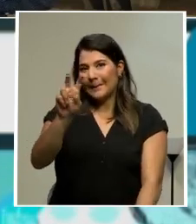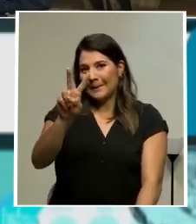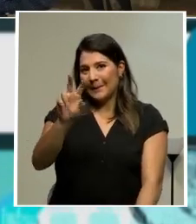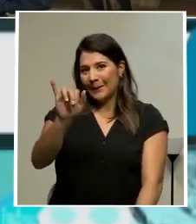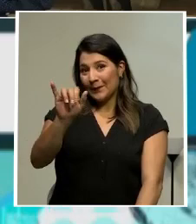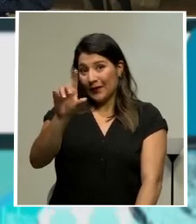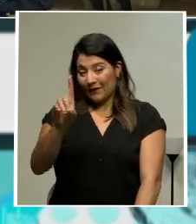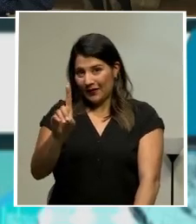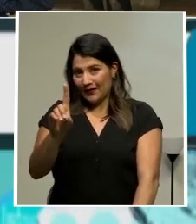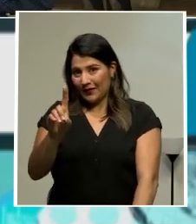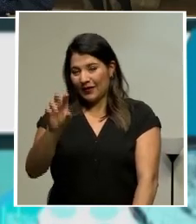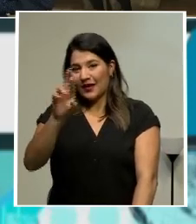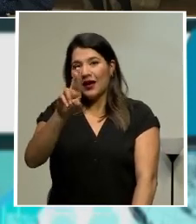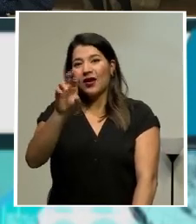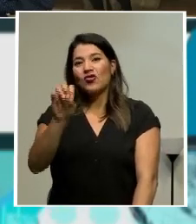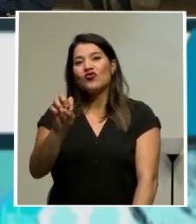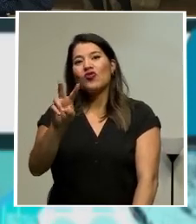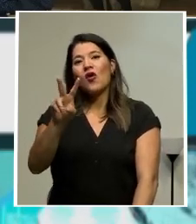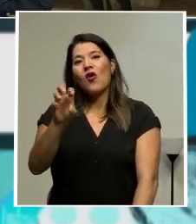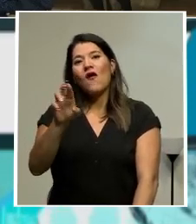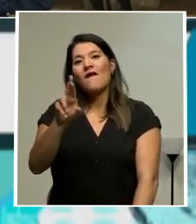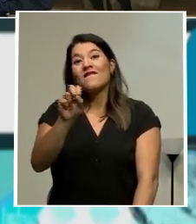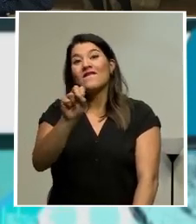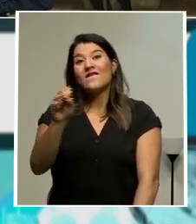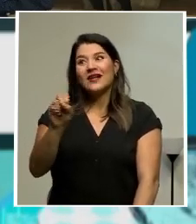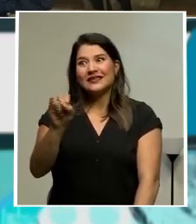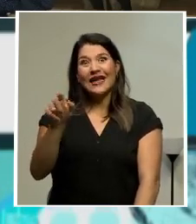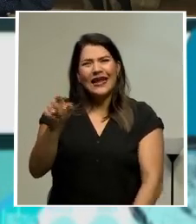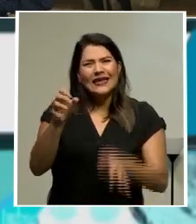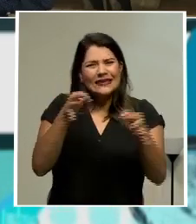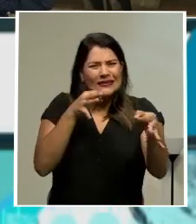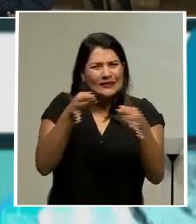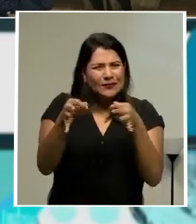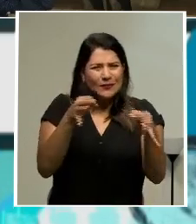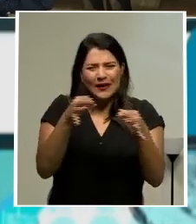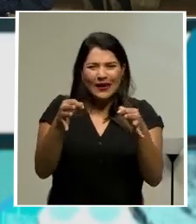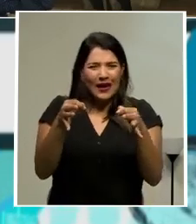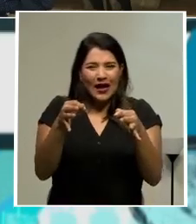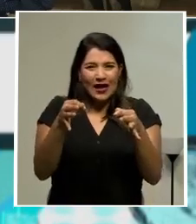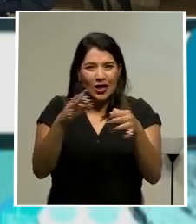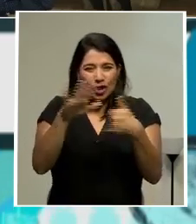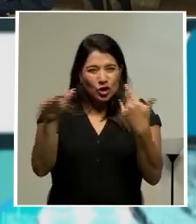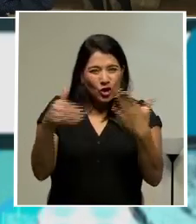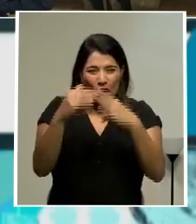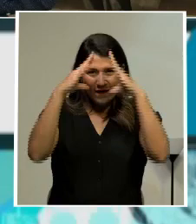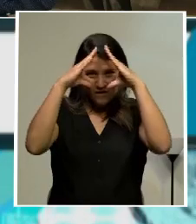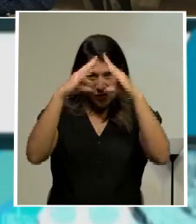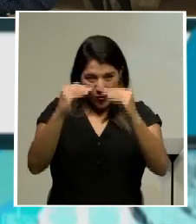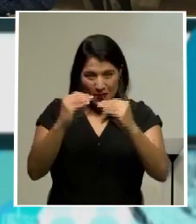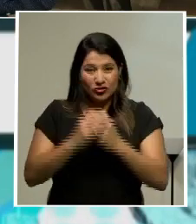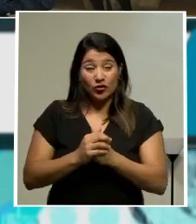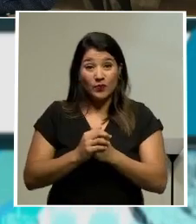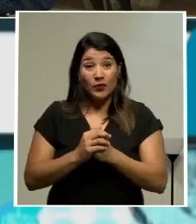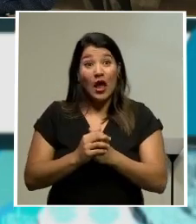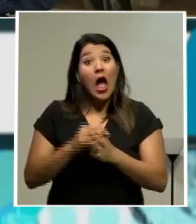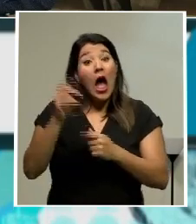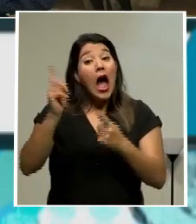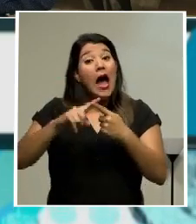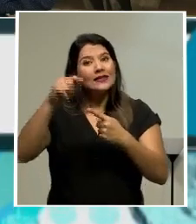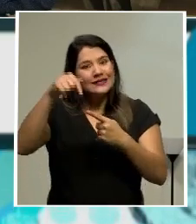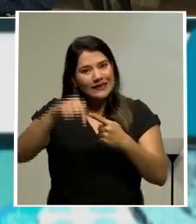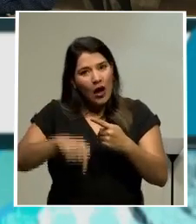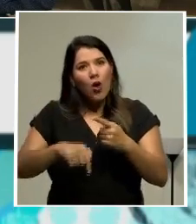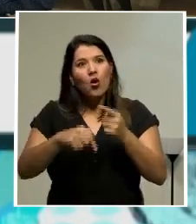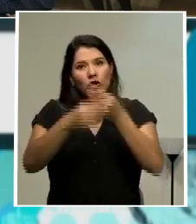explicar los aspectos más relevantes de este fallo porque tiene muchas facetas. El fallo se conoce hasta hoy, pues hasta ahora